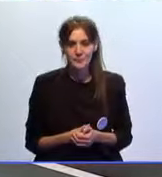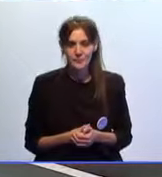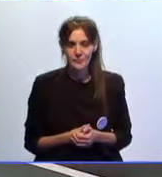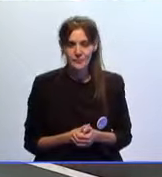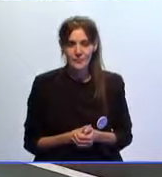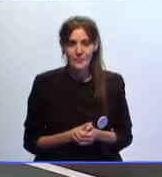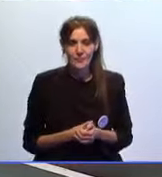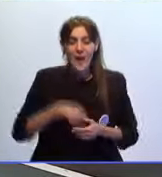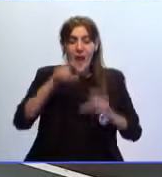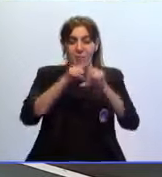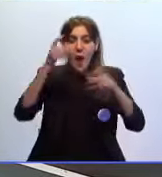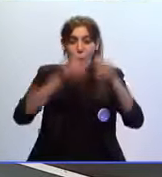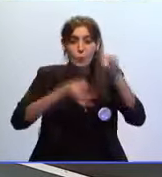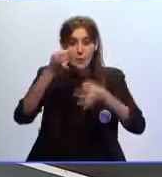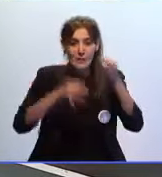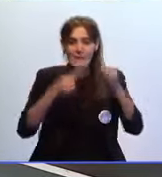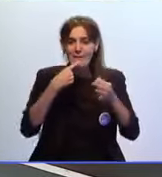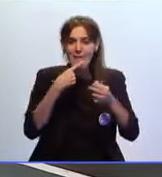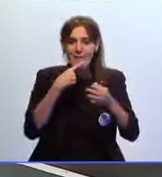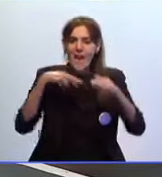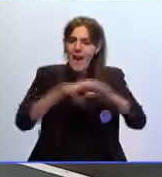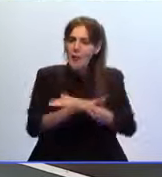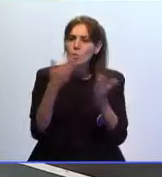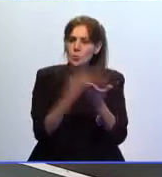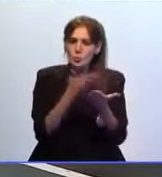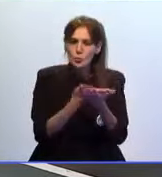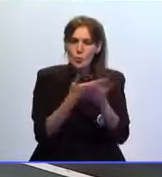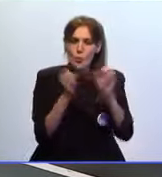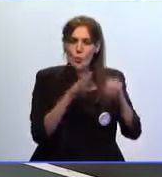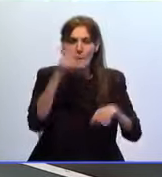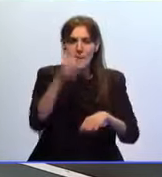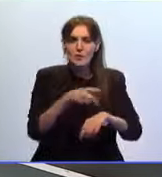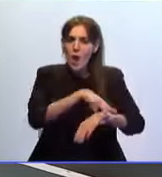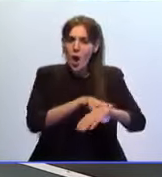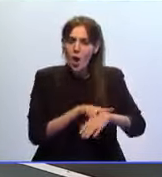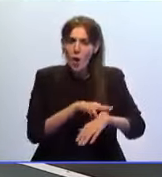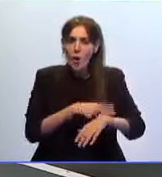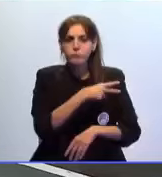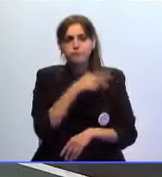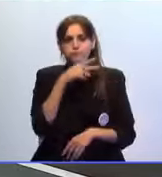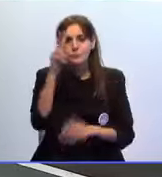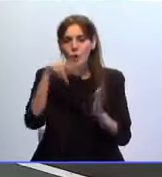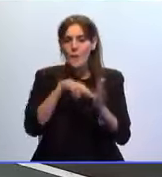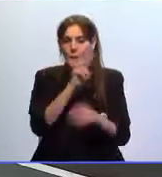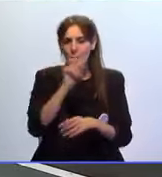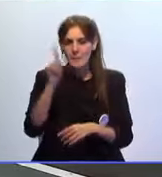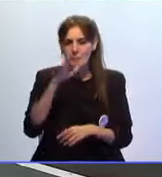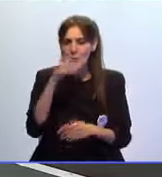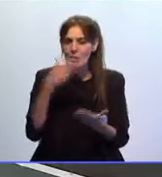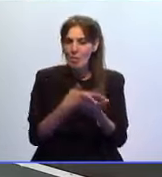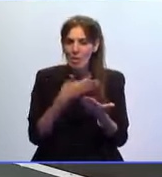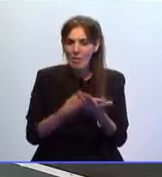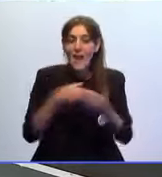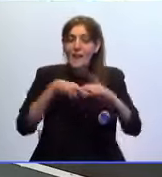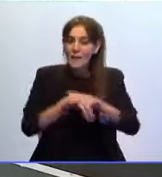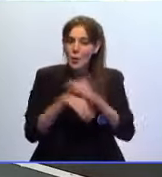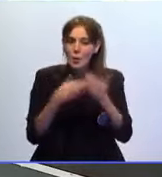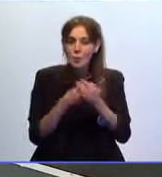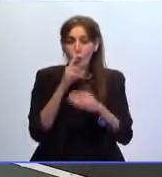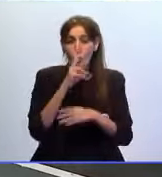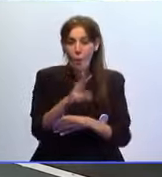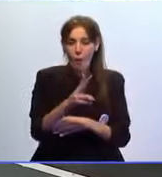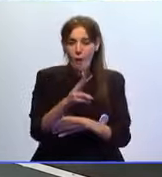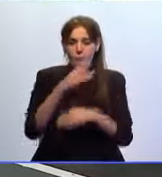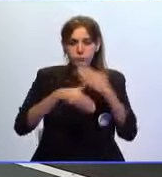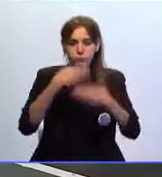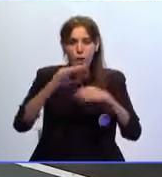La Audiencia Nacional ha desestimado el recurso interpuesto por un coronel que en 2021 pidió sin éxito estar más de dos años